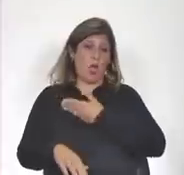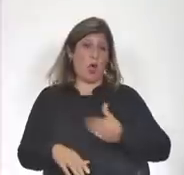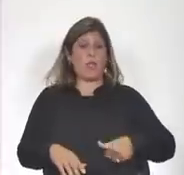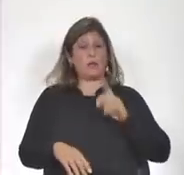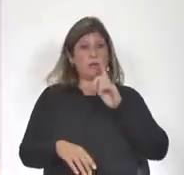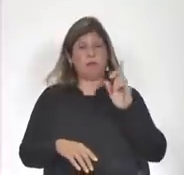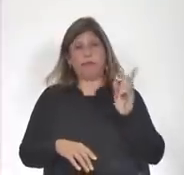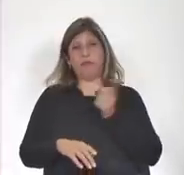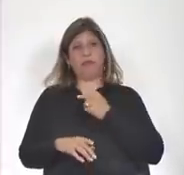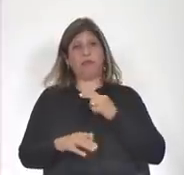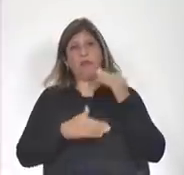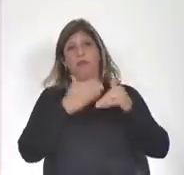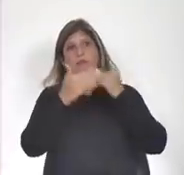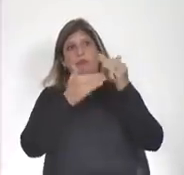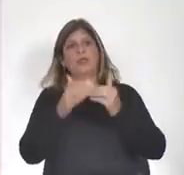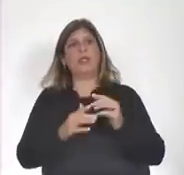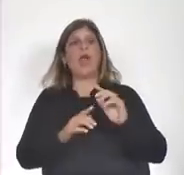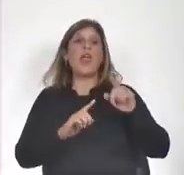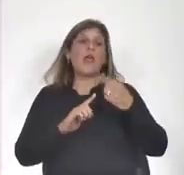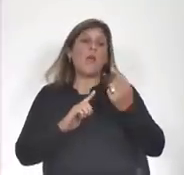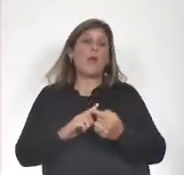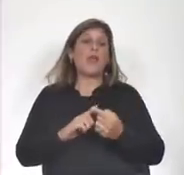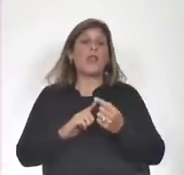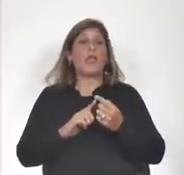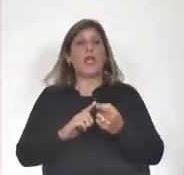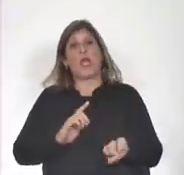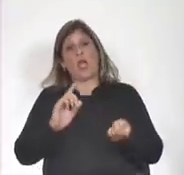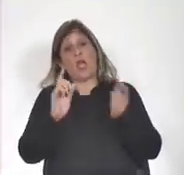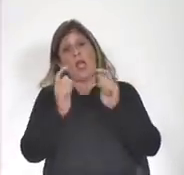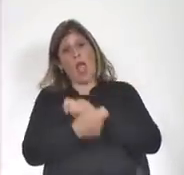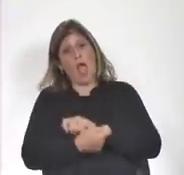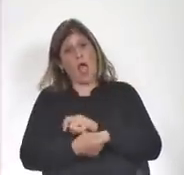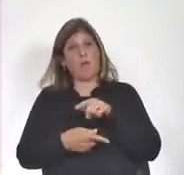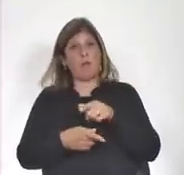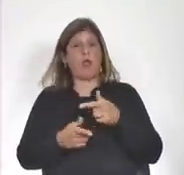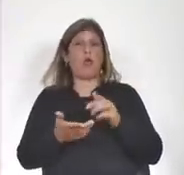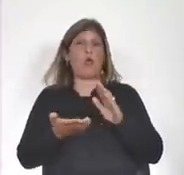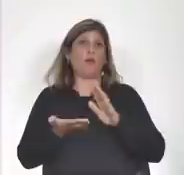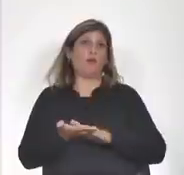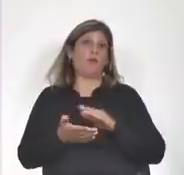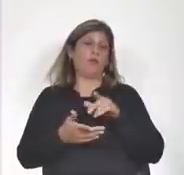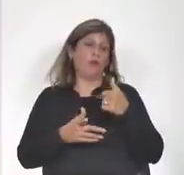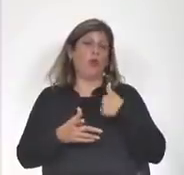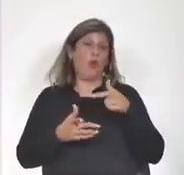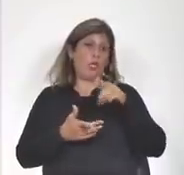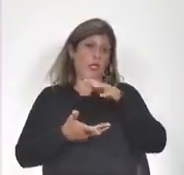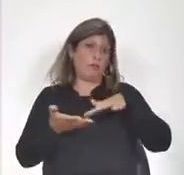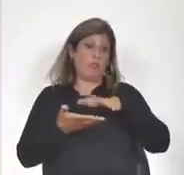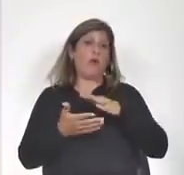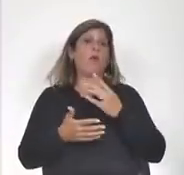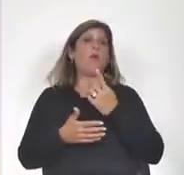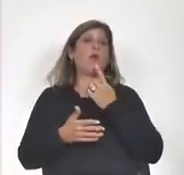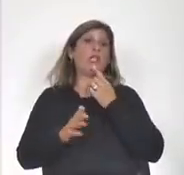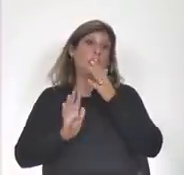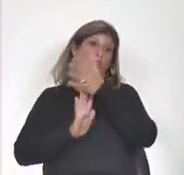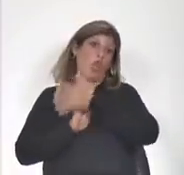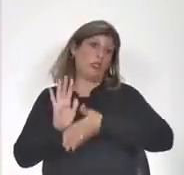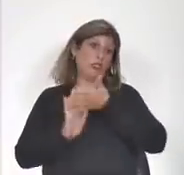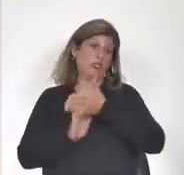Después, además de un cambio en la correlación de fuerzas, en el escenario político nacional, que obviamente